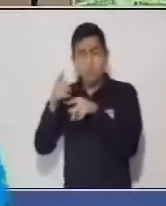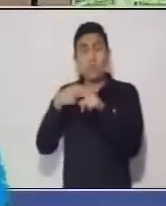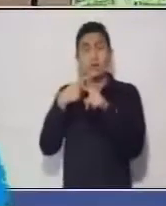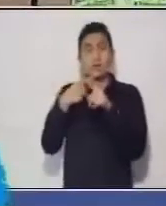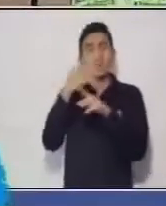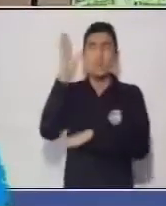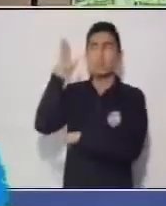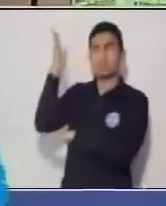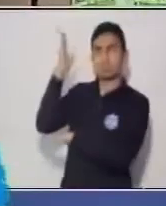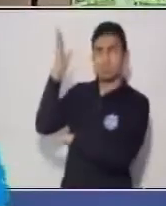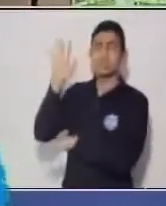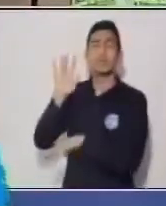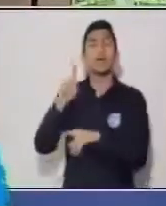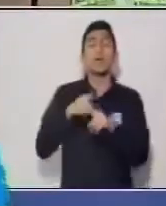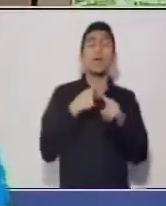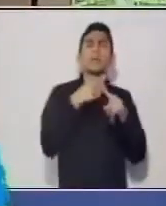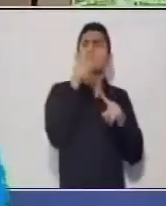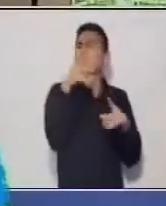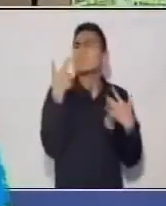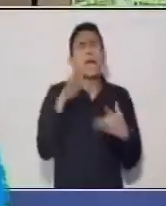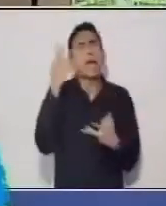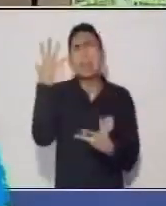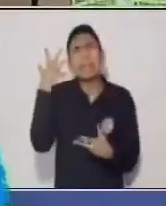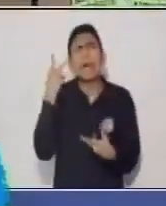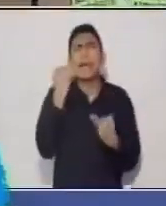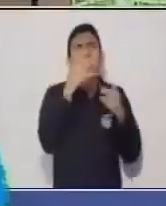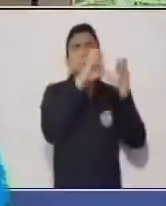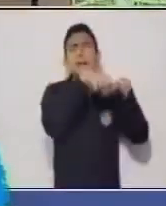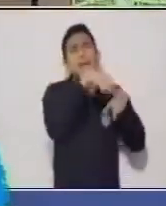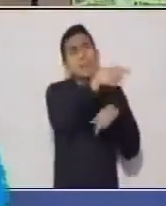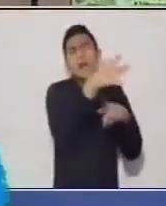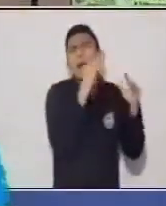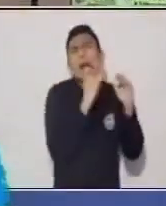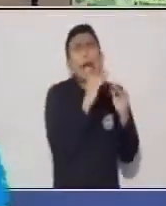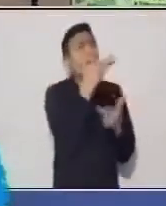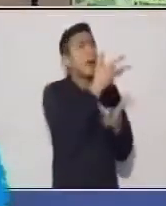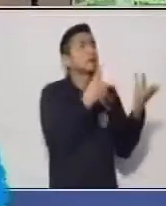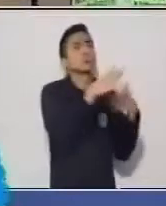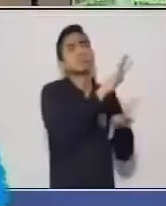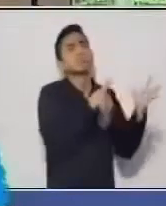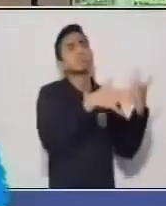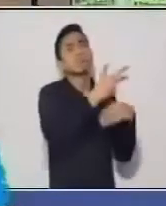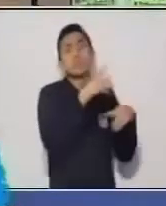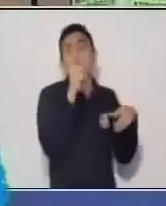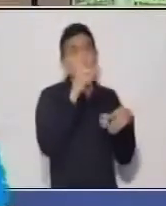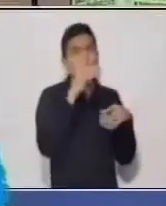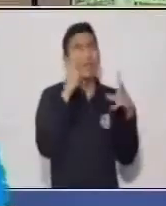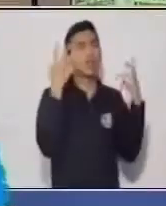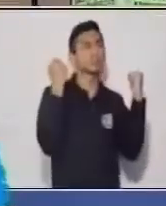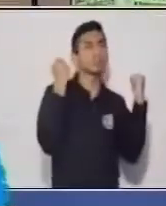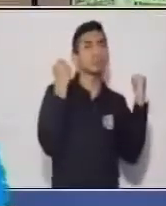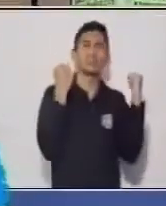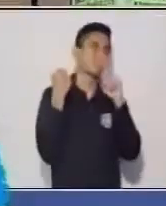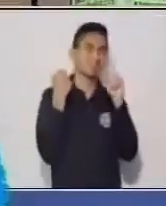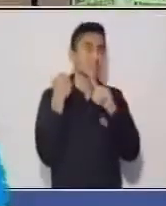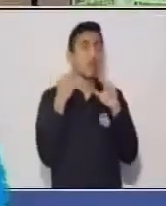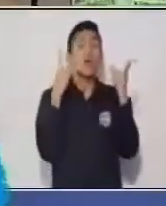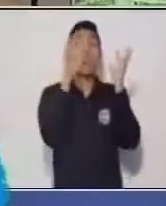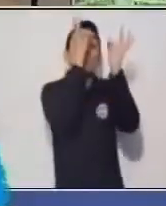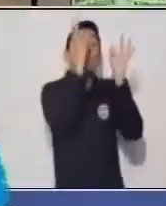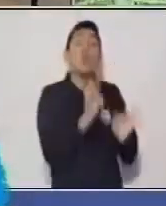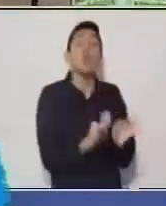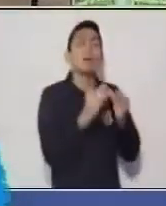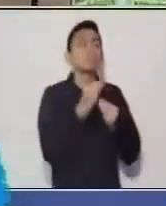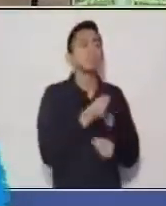desarrollando en tu contexto diario, o tu casa, no eres tan cuidadoso de las formas de